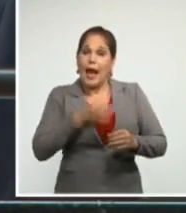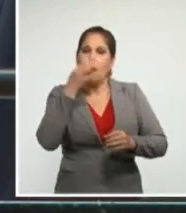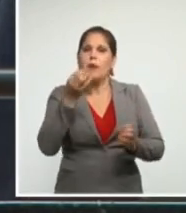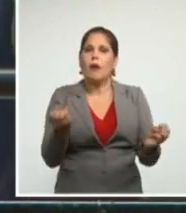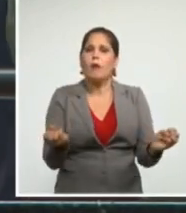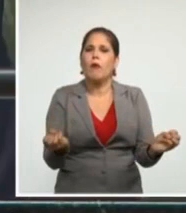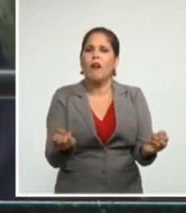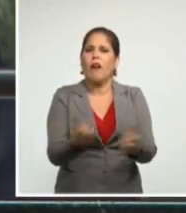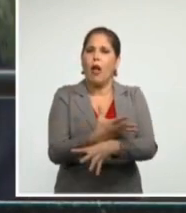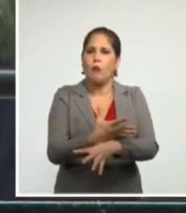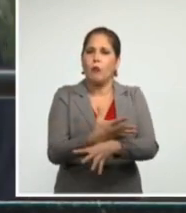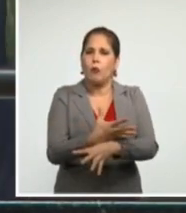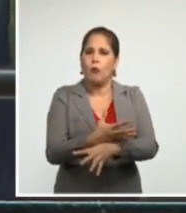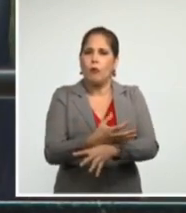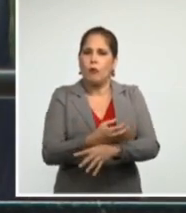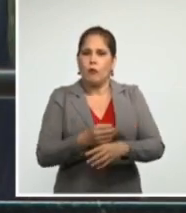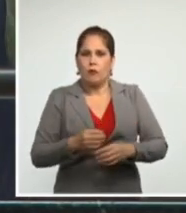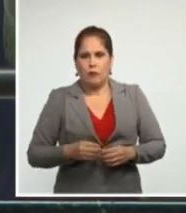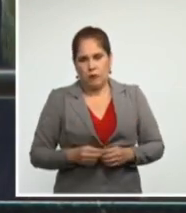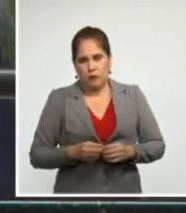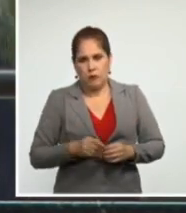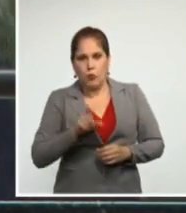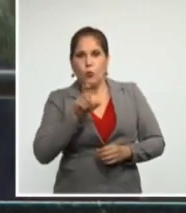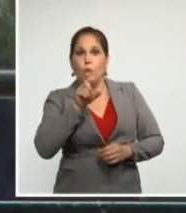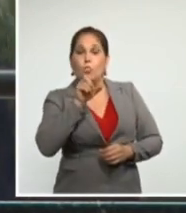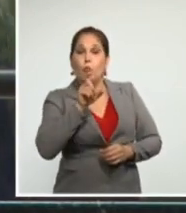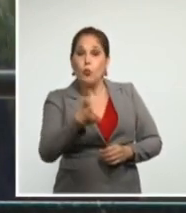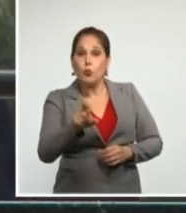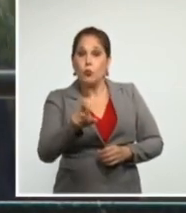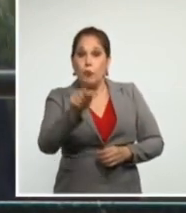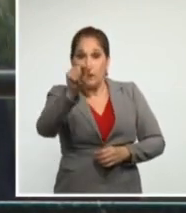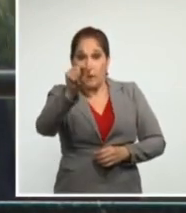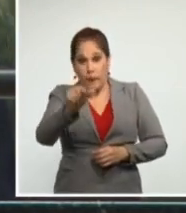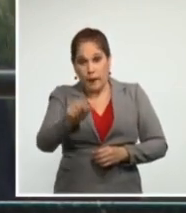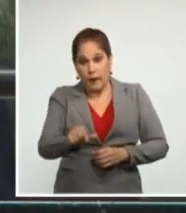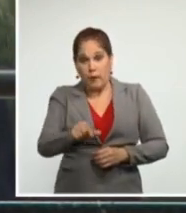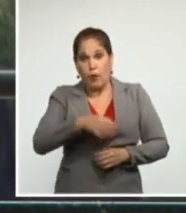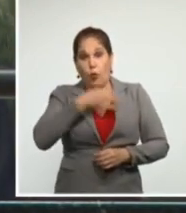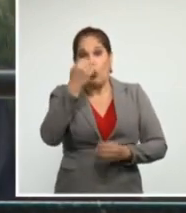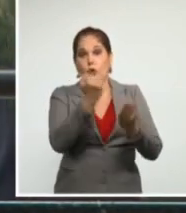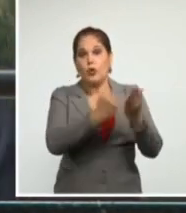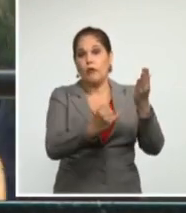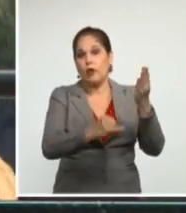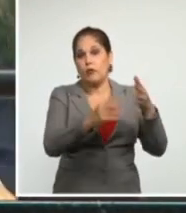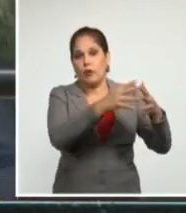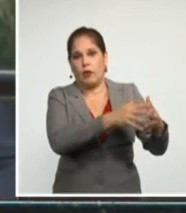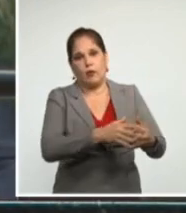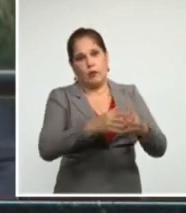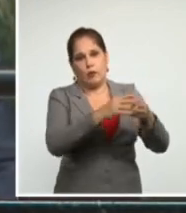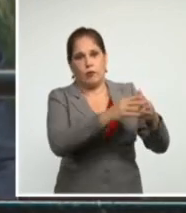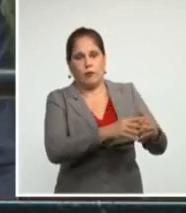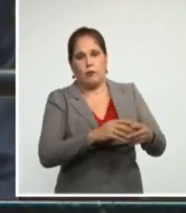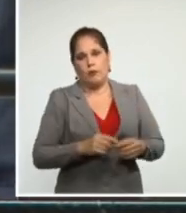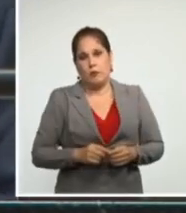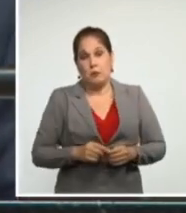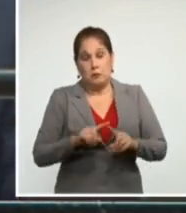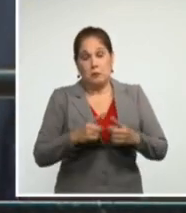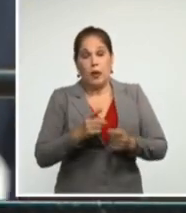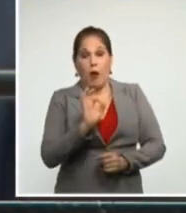ridículo el último de los pretextos. Aún así